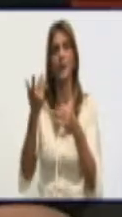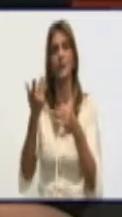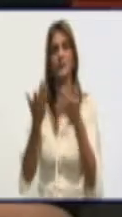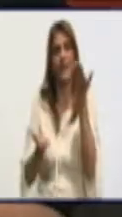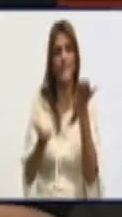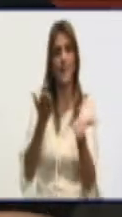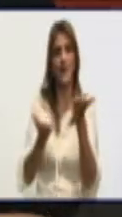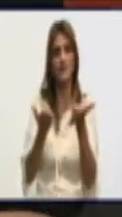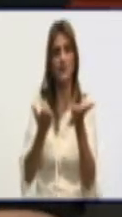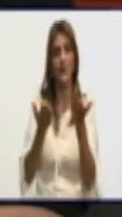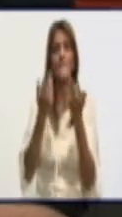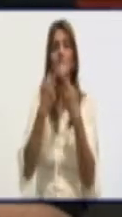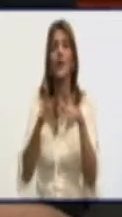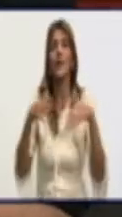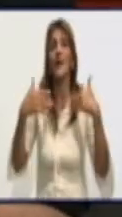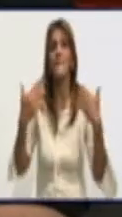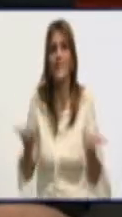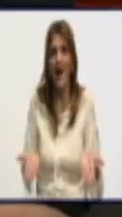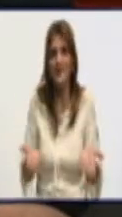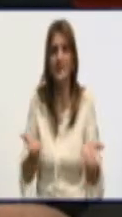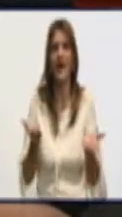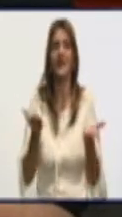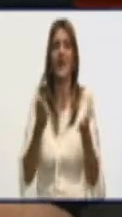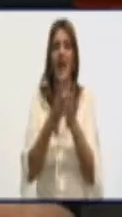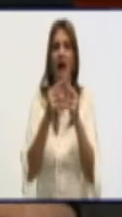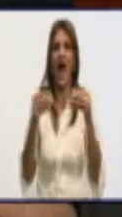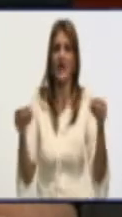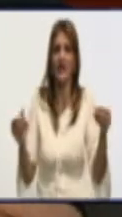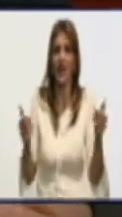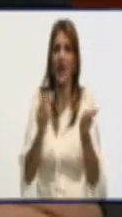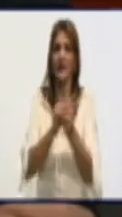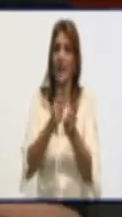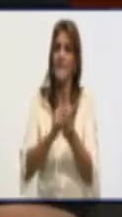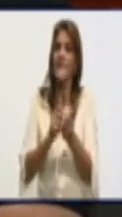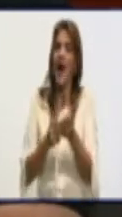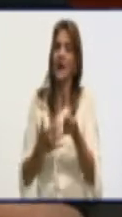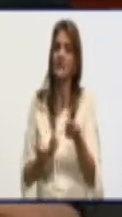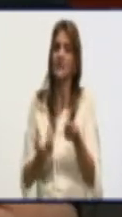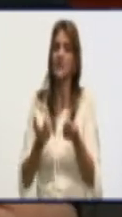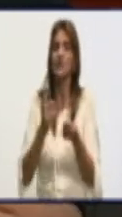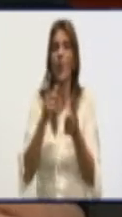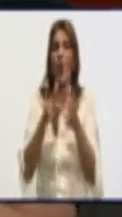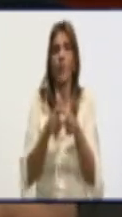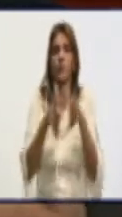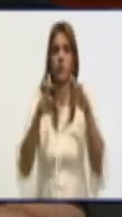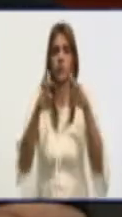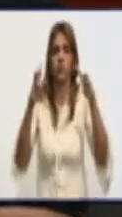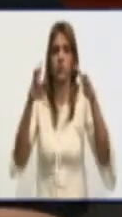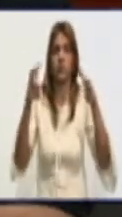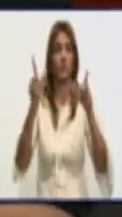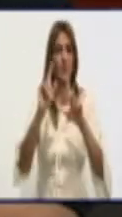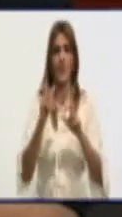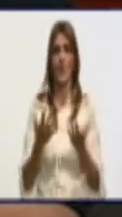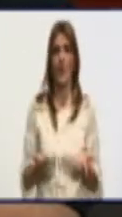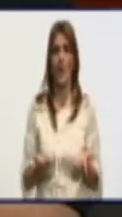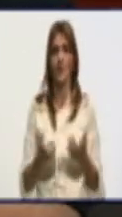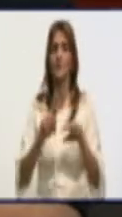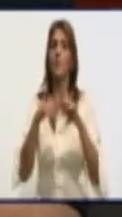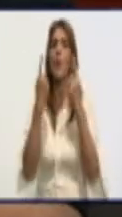maíz no tiene gluten. Por tanto, esto le limita un poco el desarrollo del pan. No crece, como dice usted. crece con el pan.